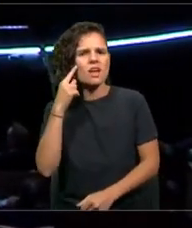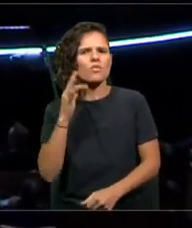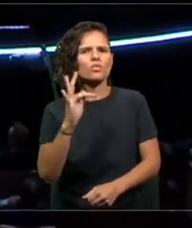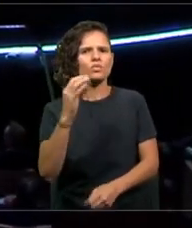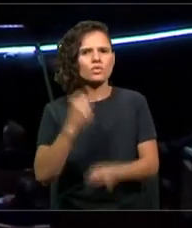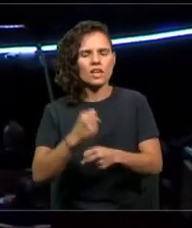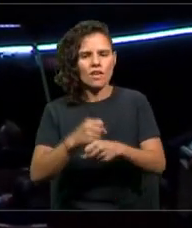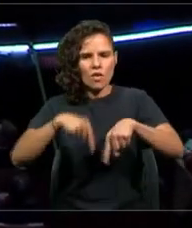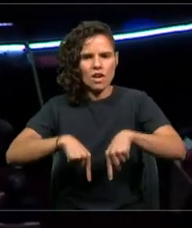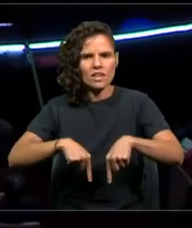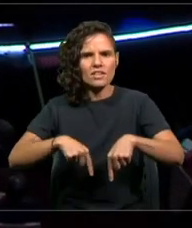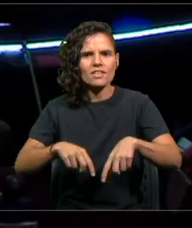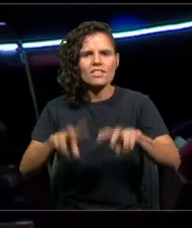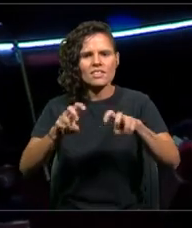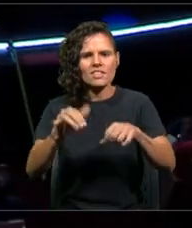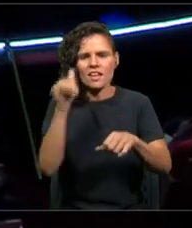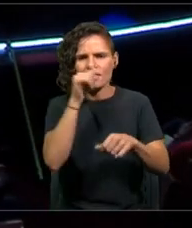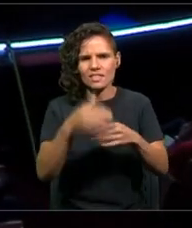nueva era digital.